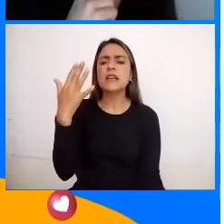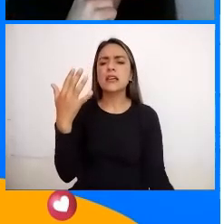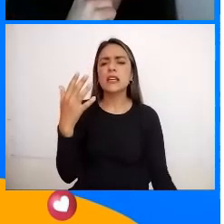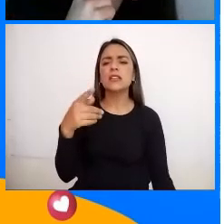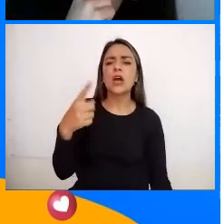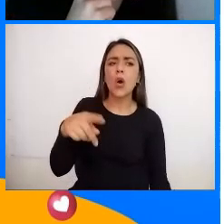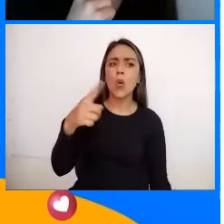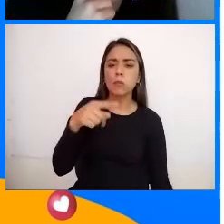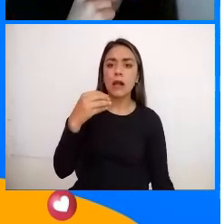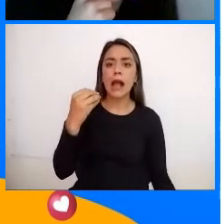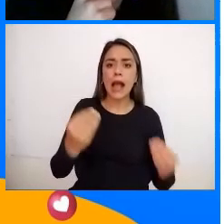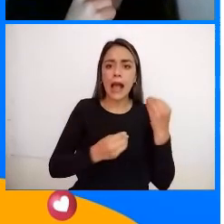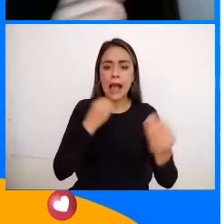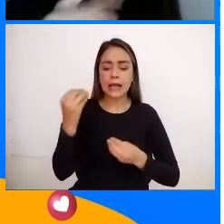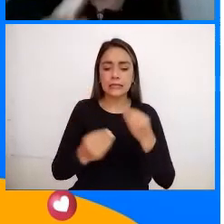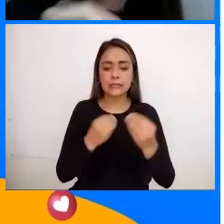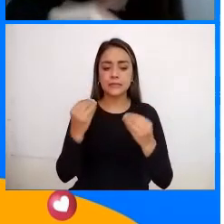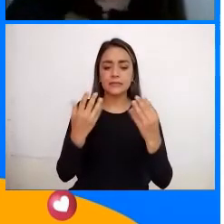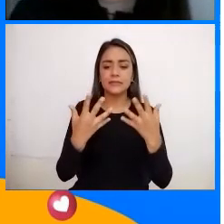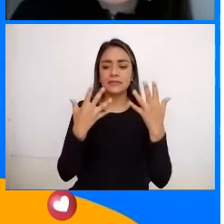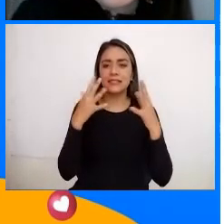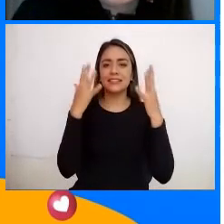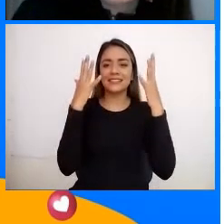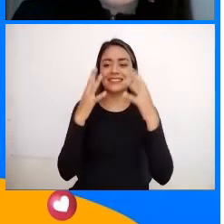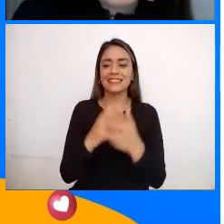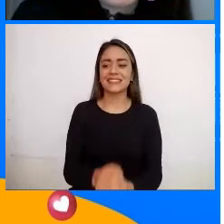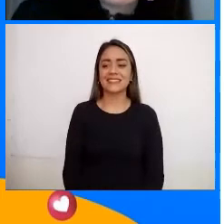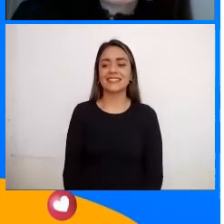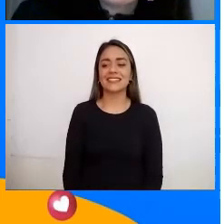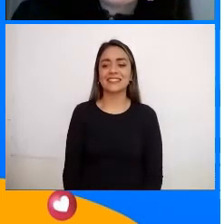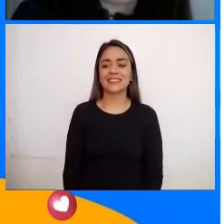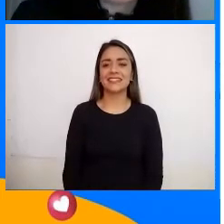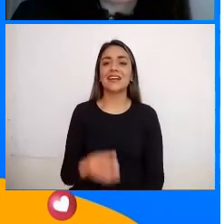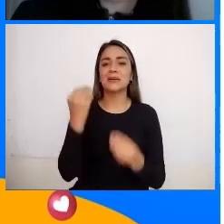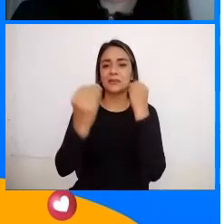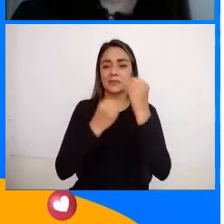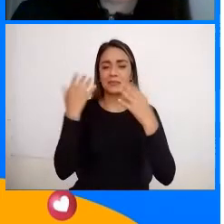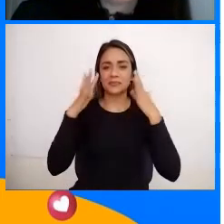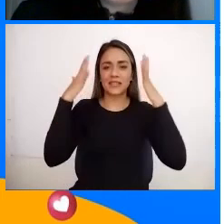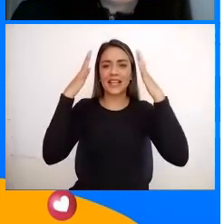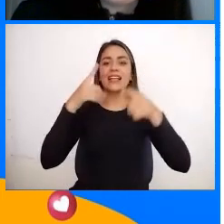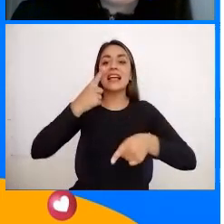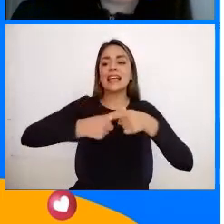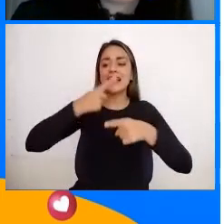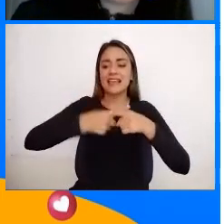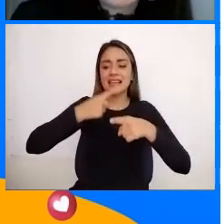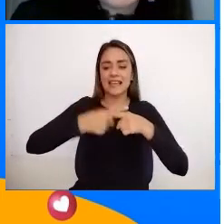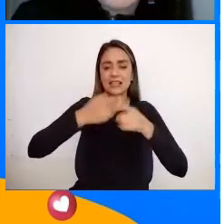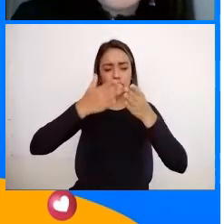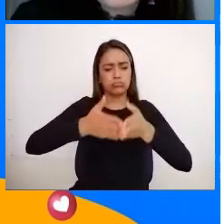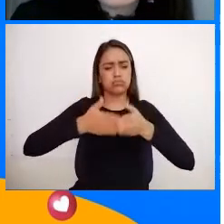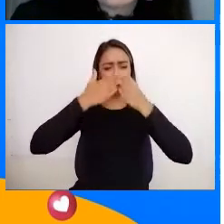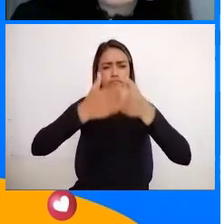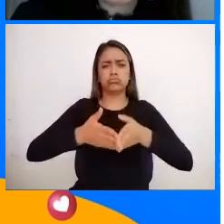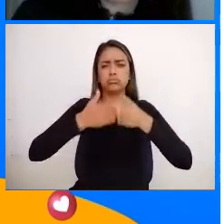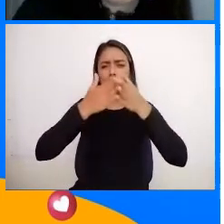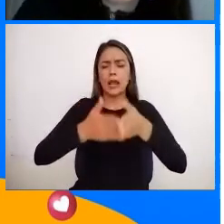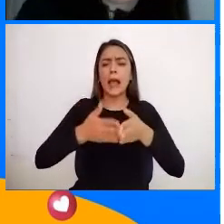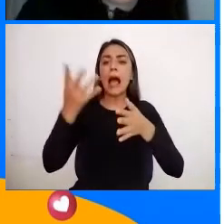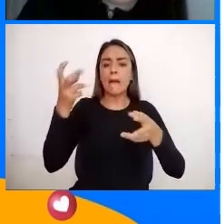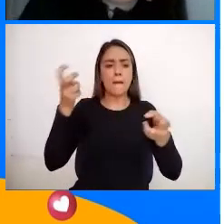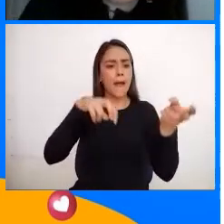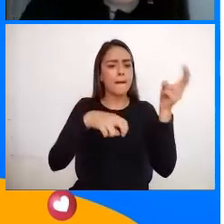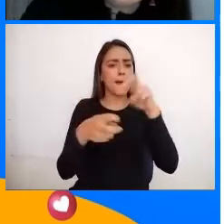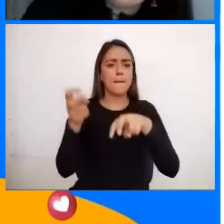Que ellos hacían Y ellos también Y Eran muy buenos Navegantes En Grecia Entonces pues Zarpaban muchas veces